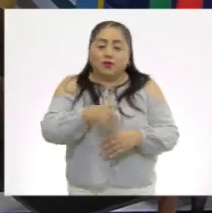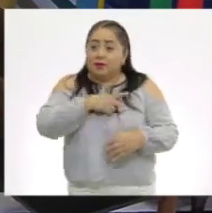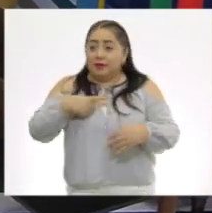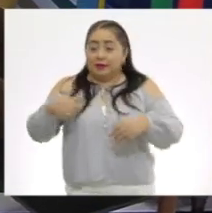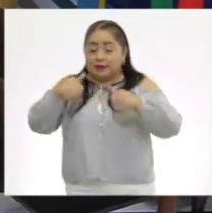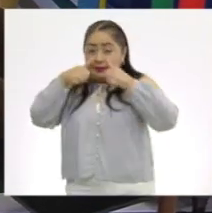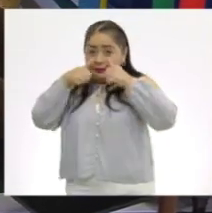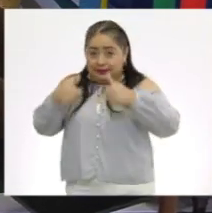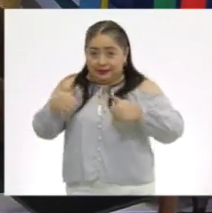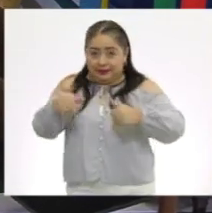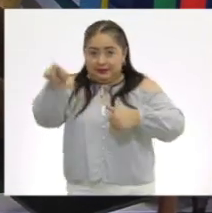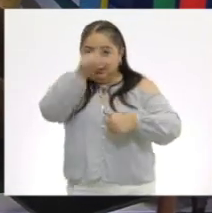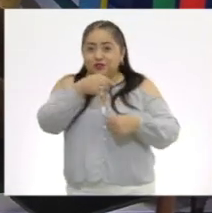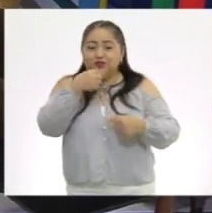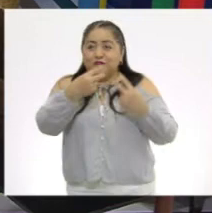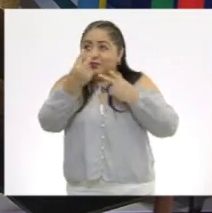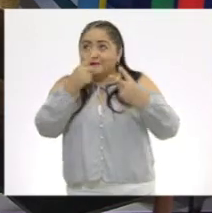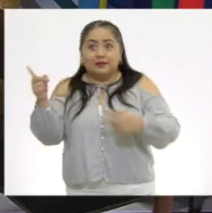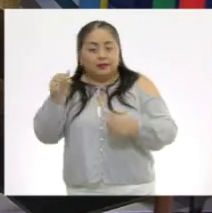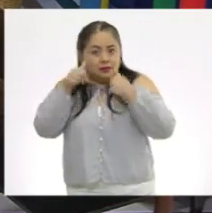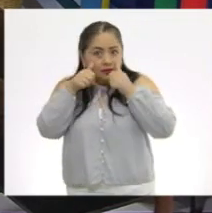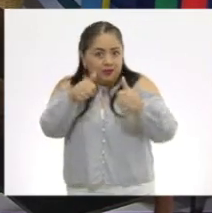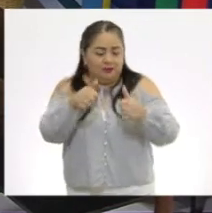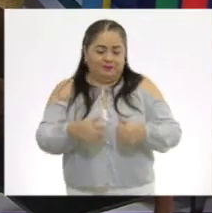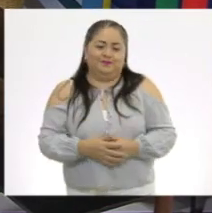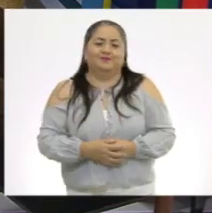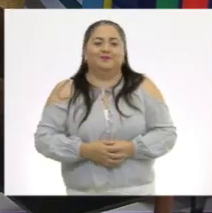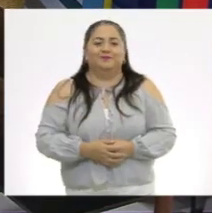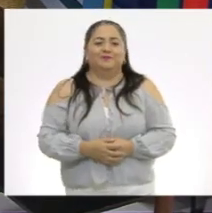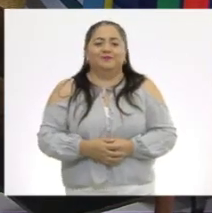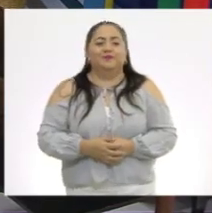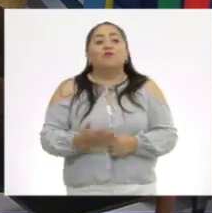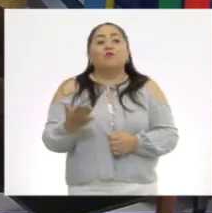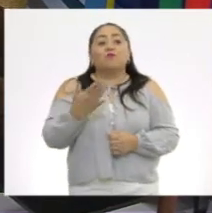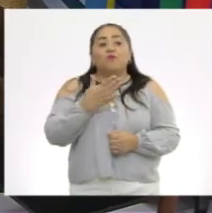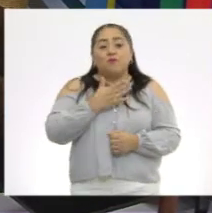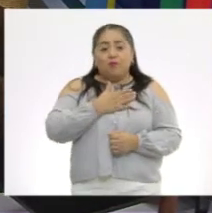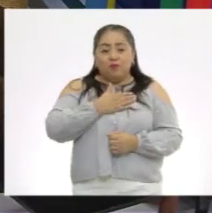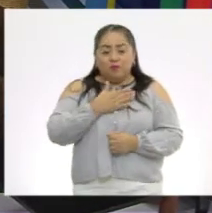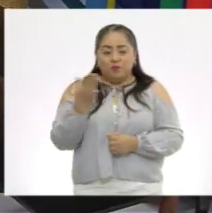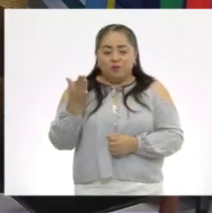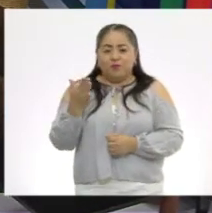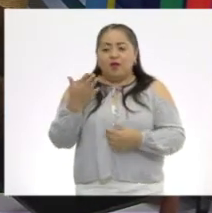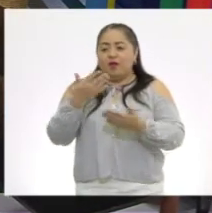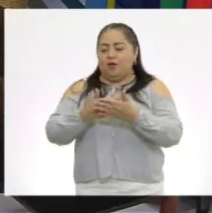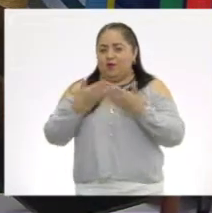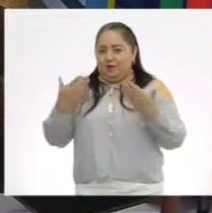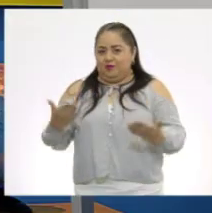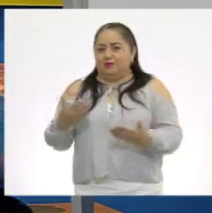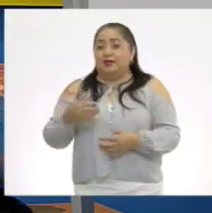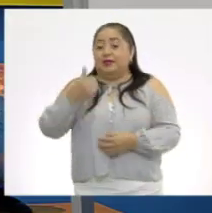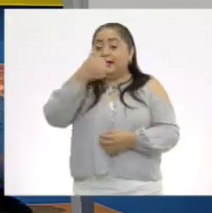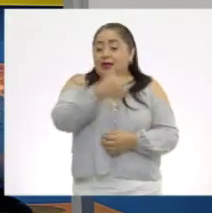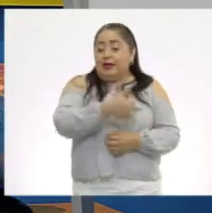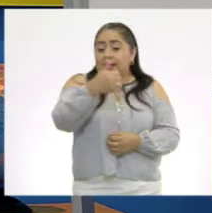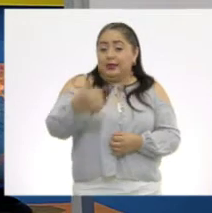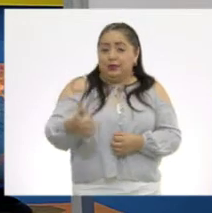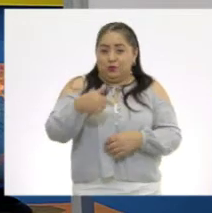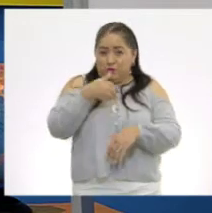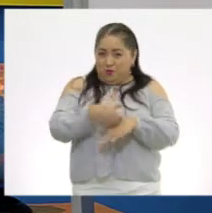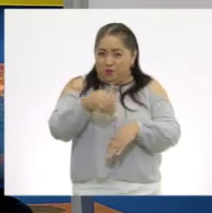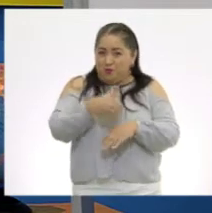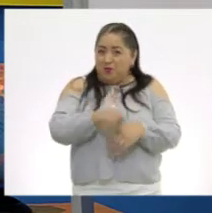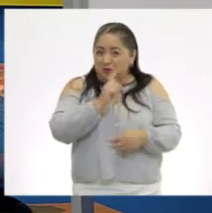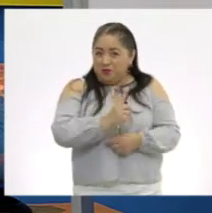atento a lo que nos están diciendo las niñas y los niños. ¿Vale? Bueno, entonces les comentaba. Cada uno de estos